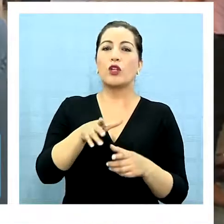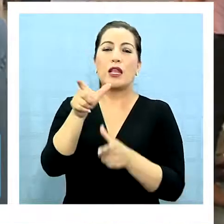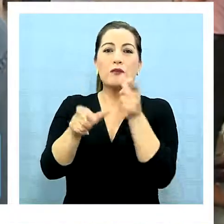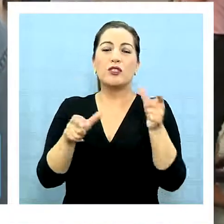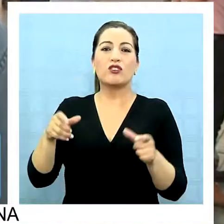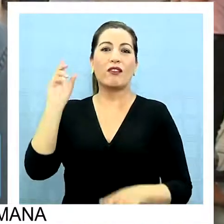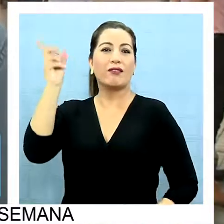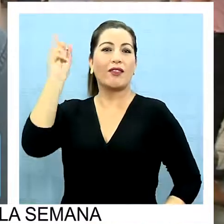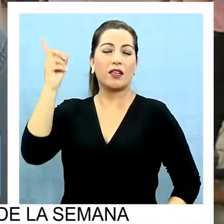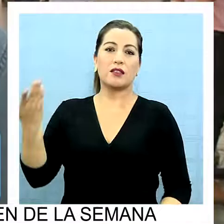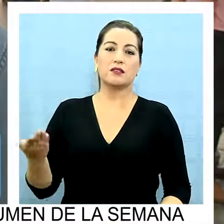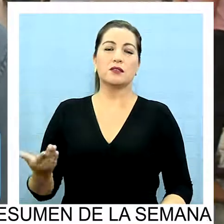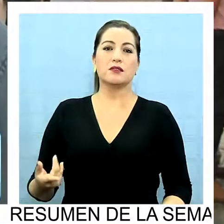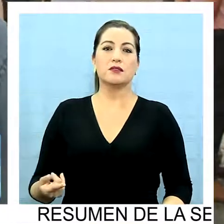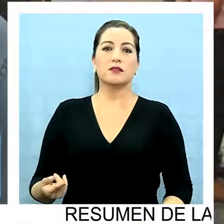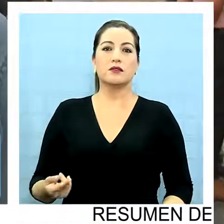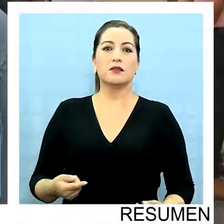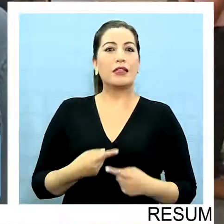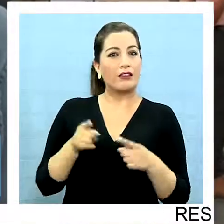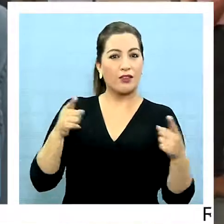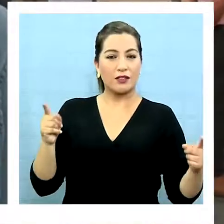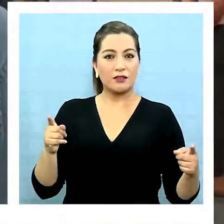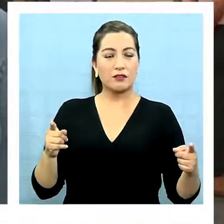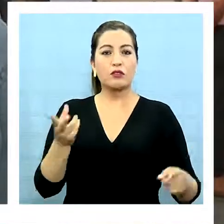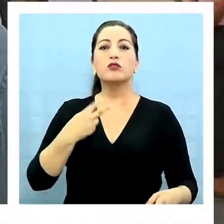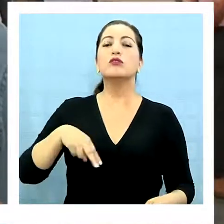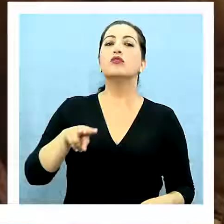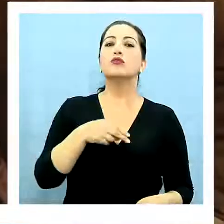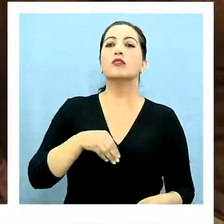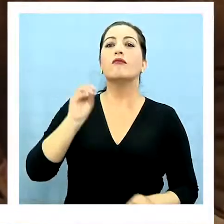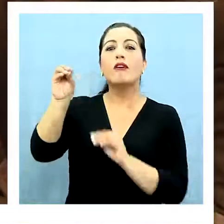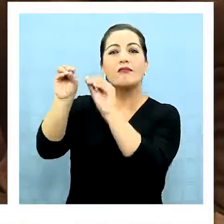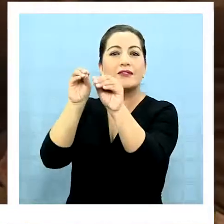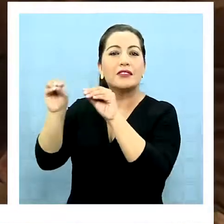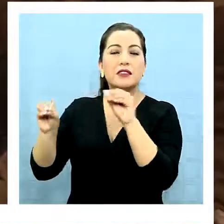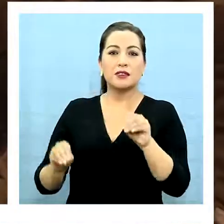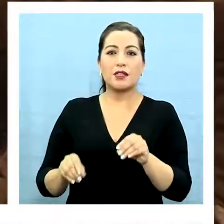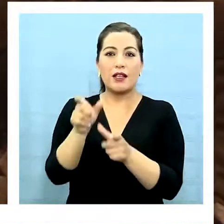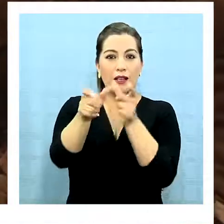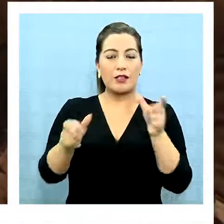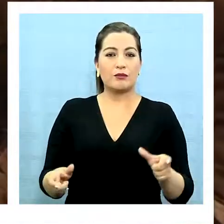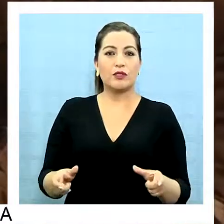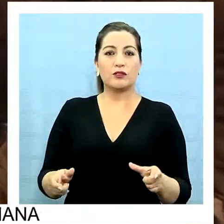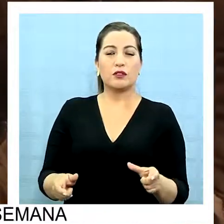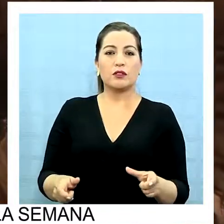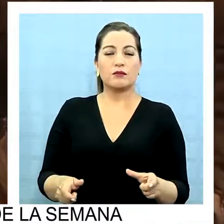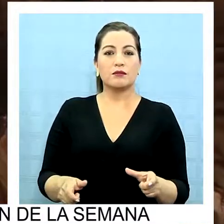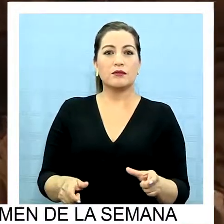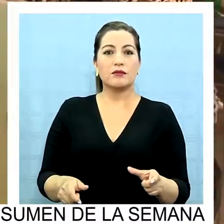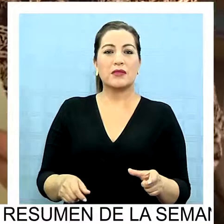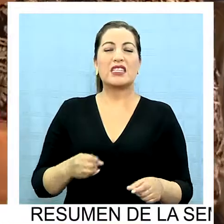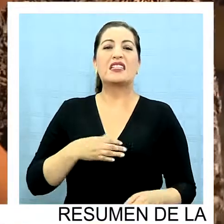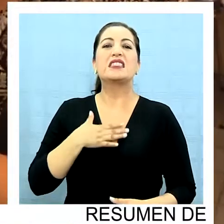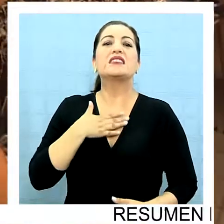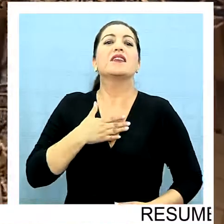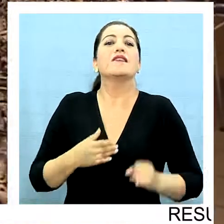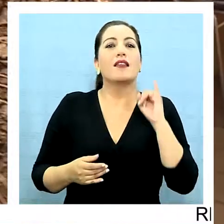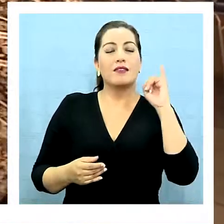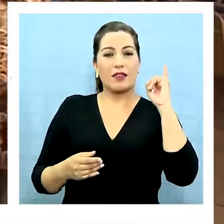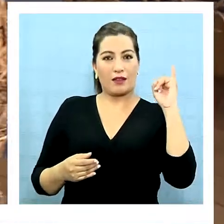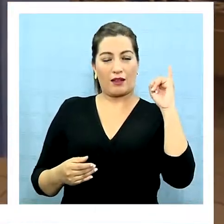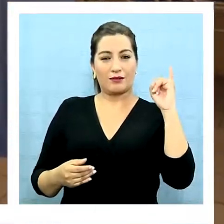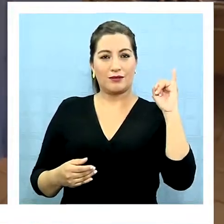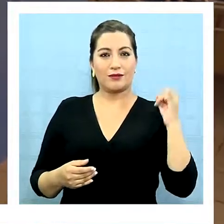votos, mucha gente de derecha que votó por Fulvio Rossi, mucha gente distinta. Nosotros vamos a hacer un llamado a los electores que se sienten de